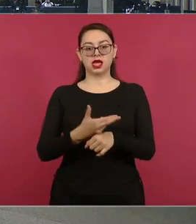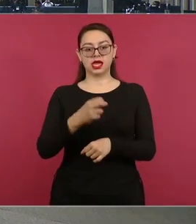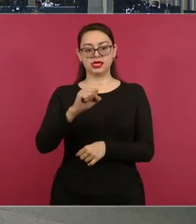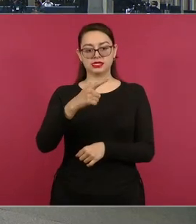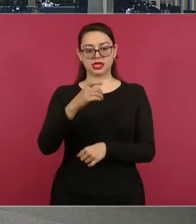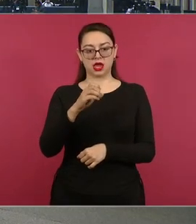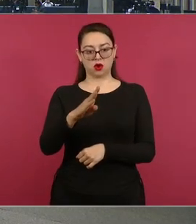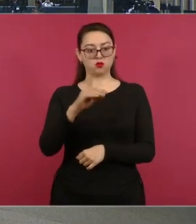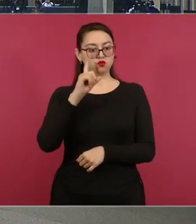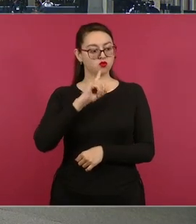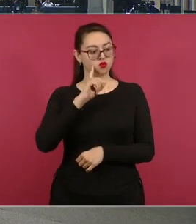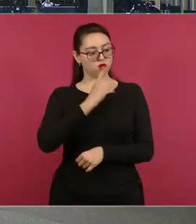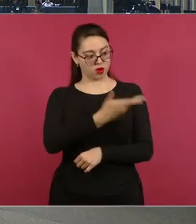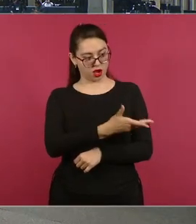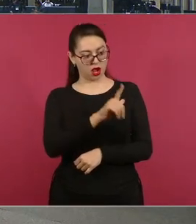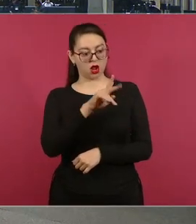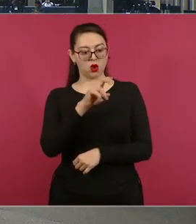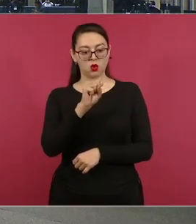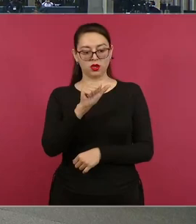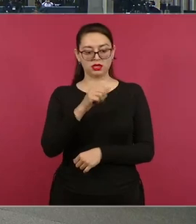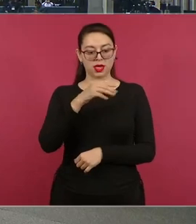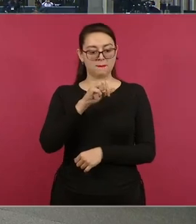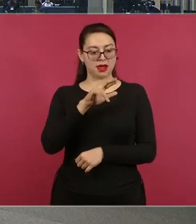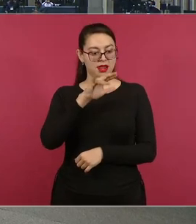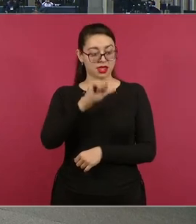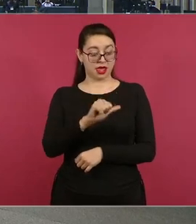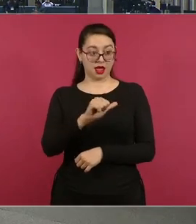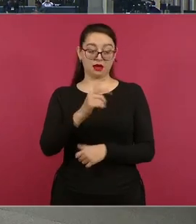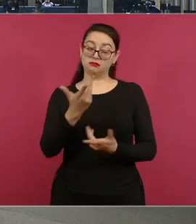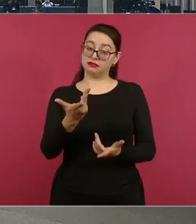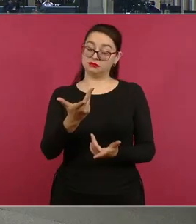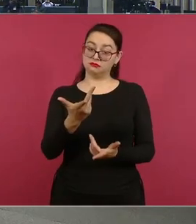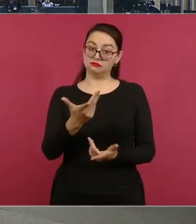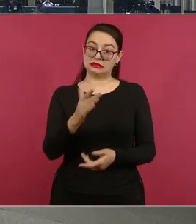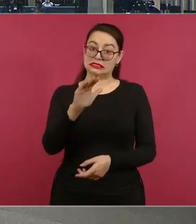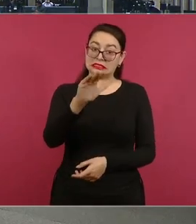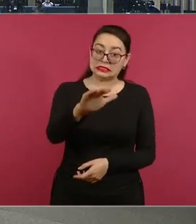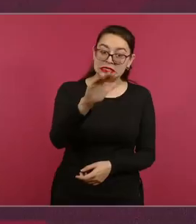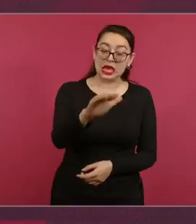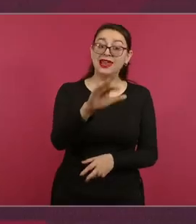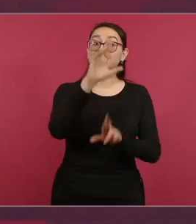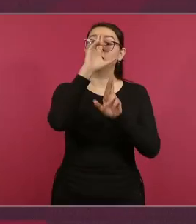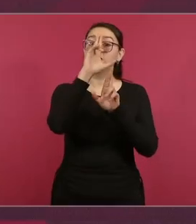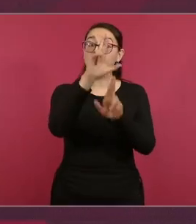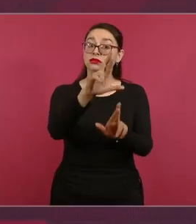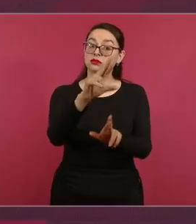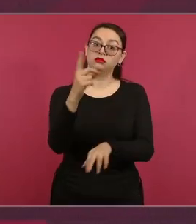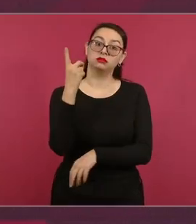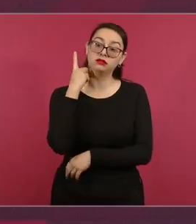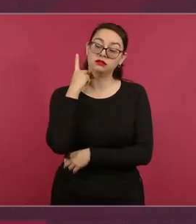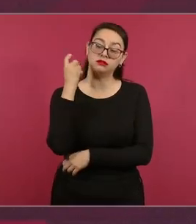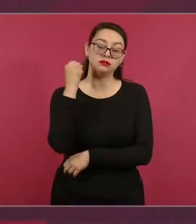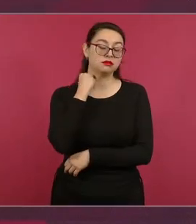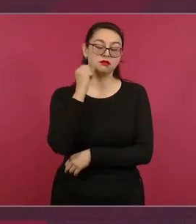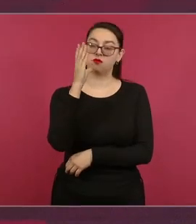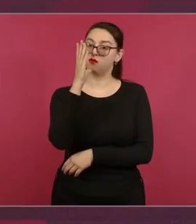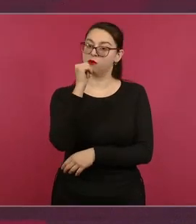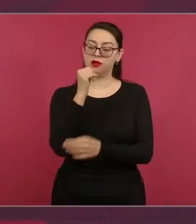que con respeto a la autonomía del Poder Legislativo se